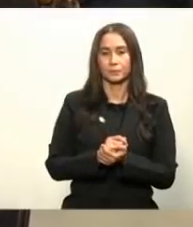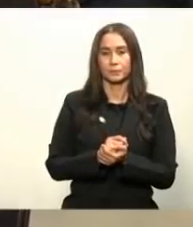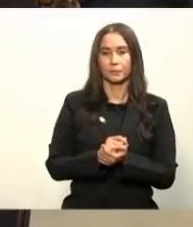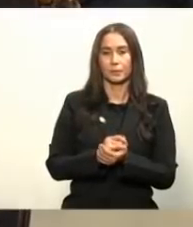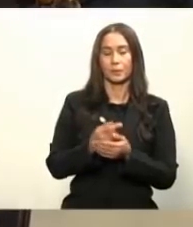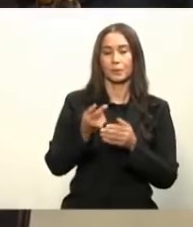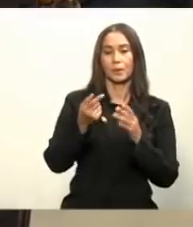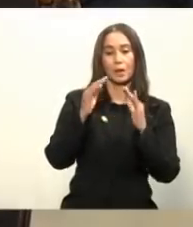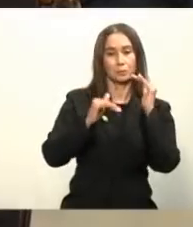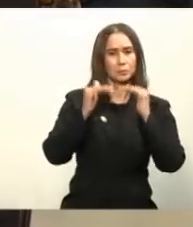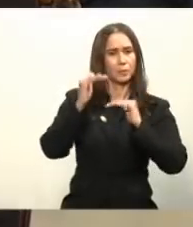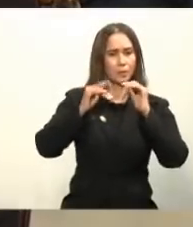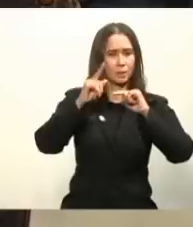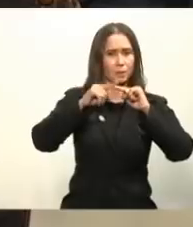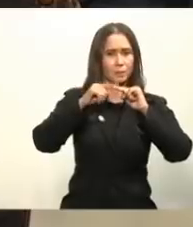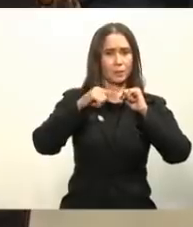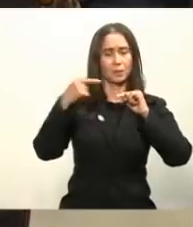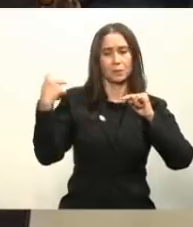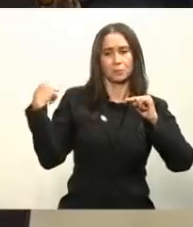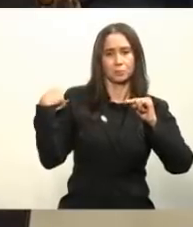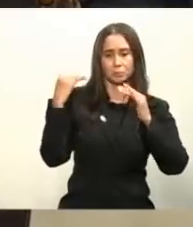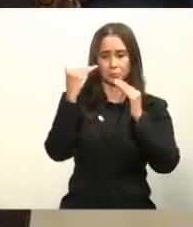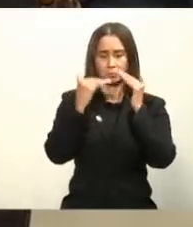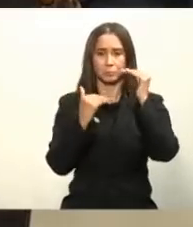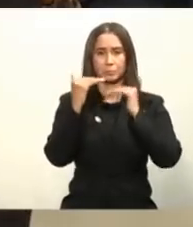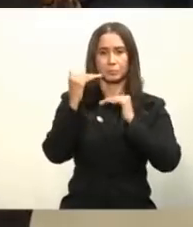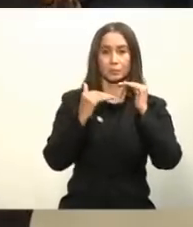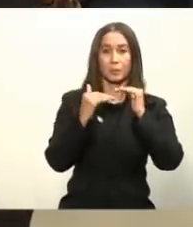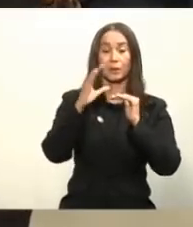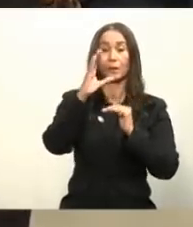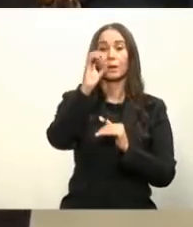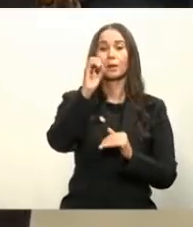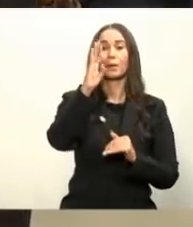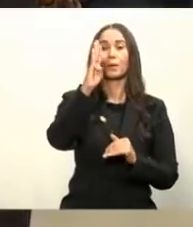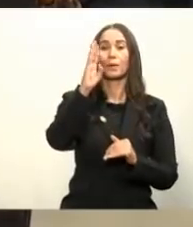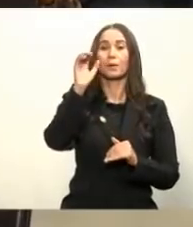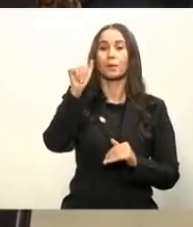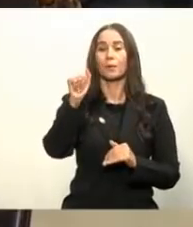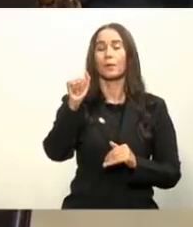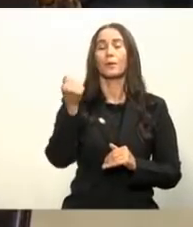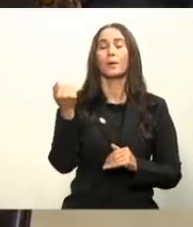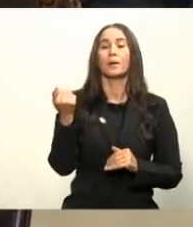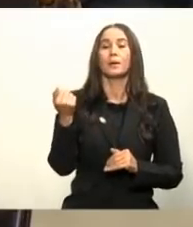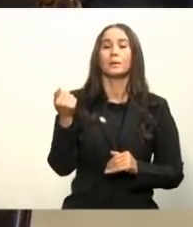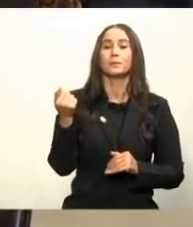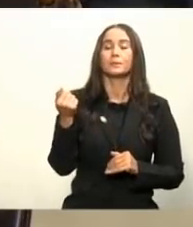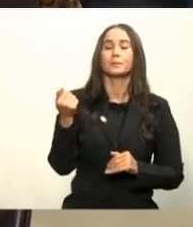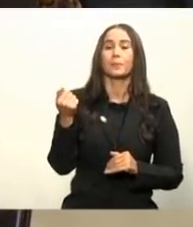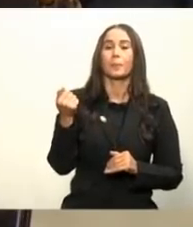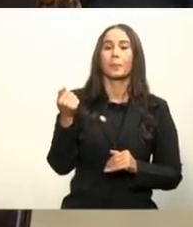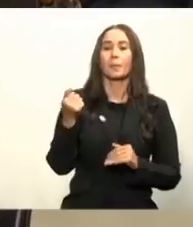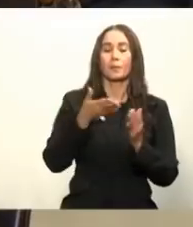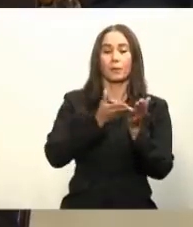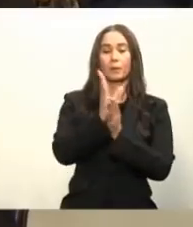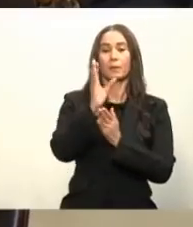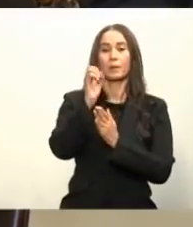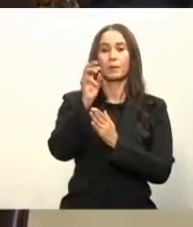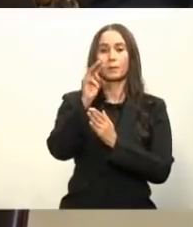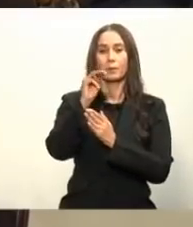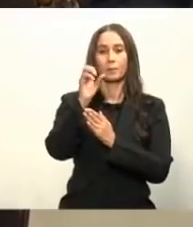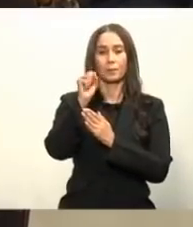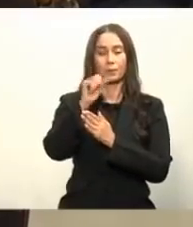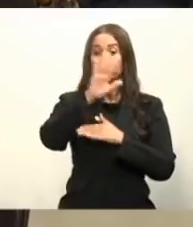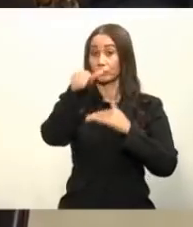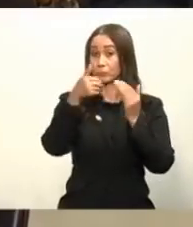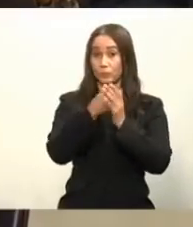precio menor todas estas bueno y la COVAX que esos detalles ya lo dará la vicepresidencia que fue a través de la OMS todas